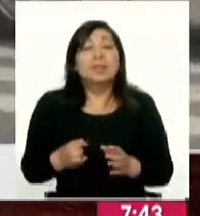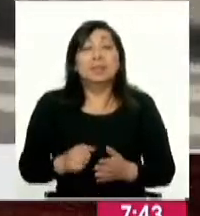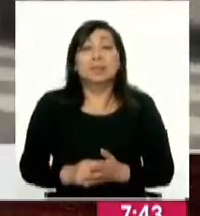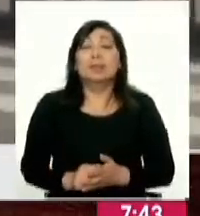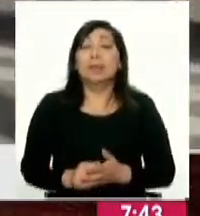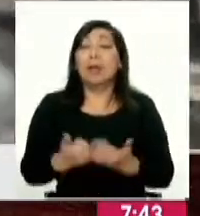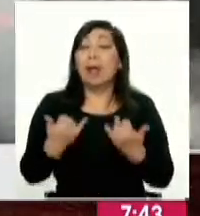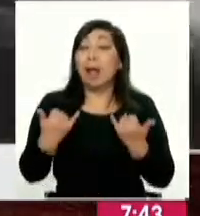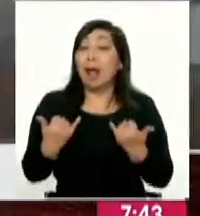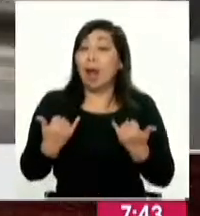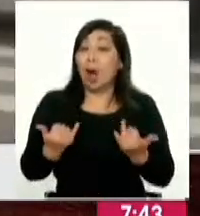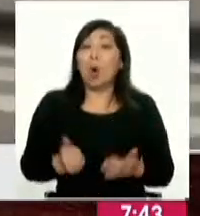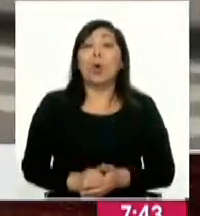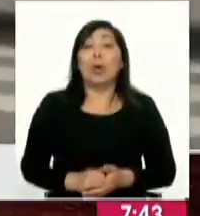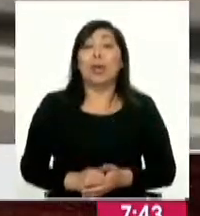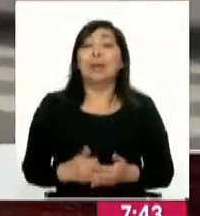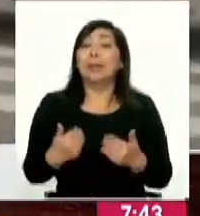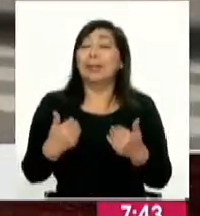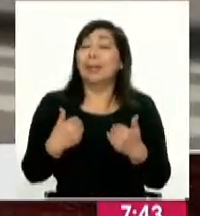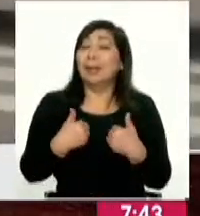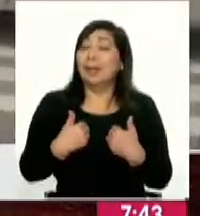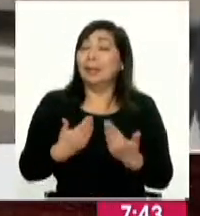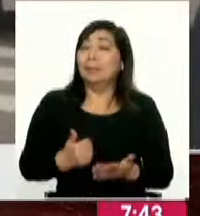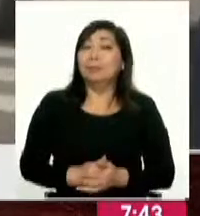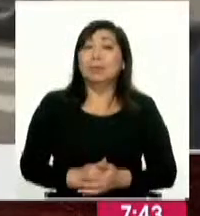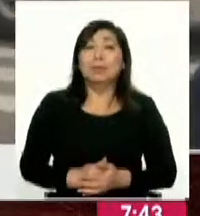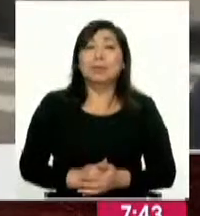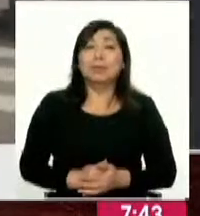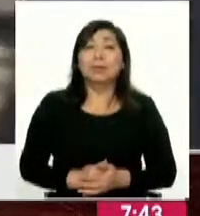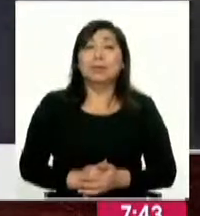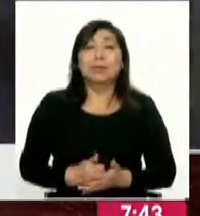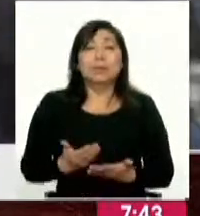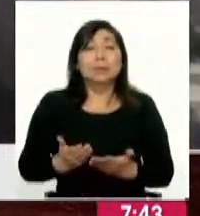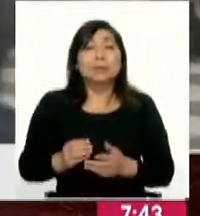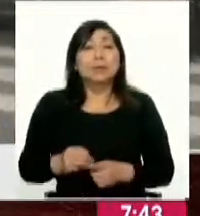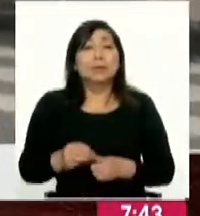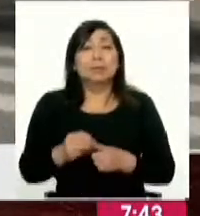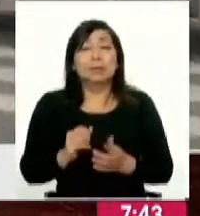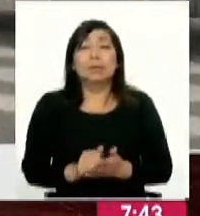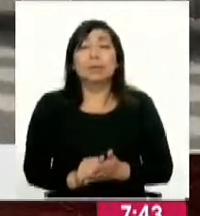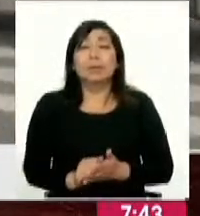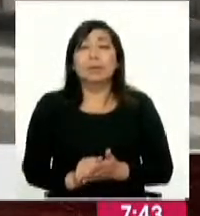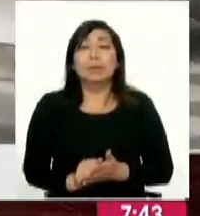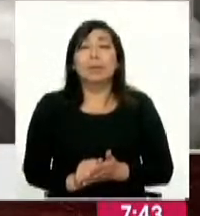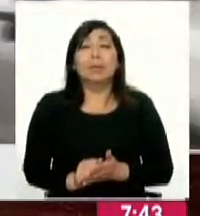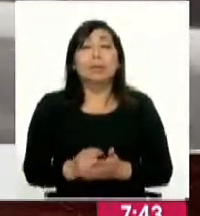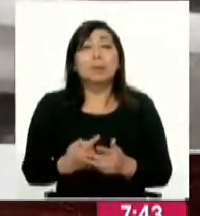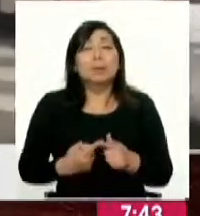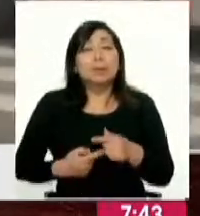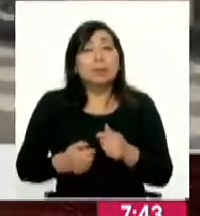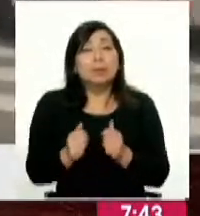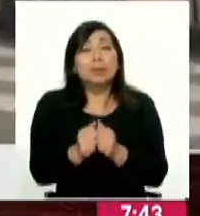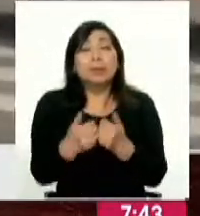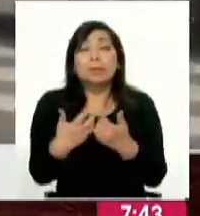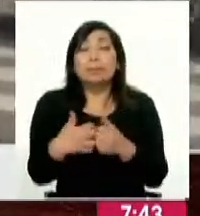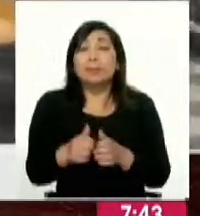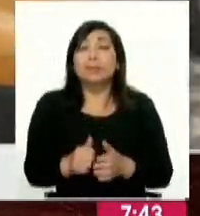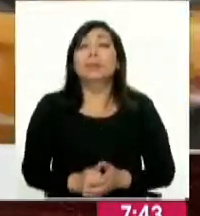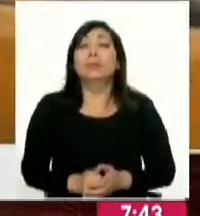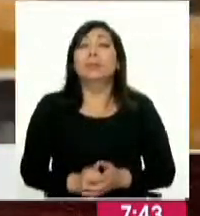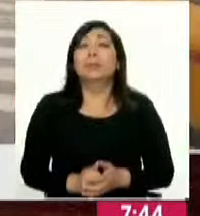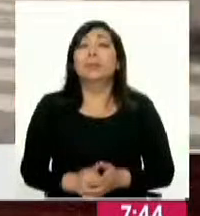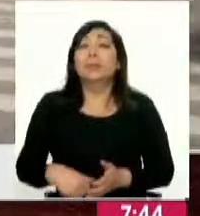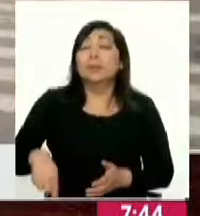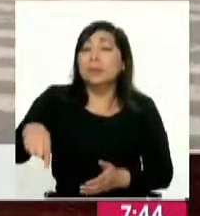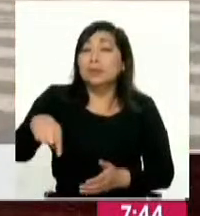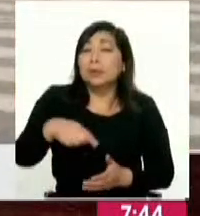Nosotros hemos en este momento tenemos una una situación especial yo creo que porque estás tocando este tema de las empresas ¿no? Nosotros